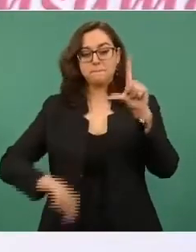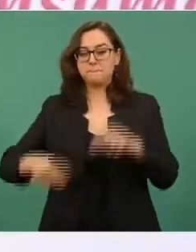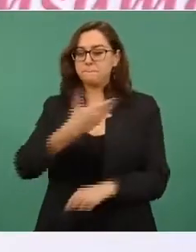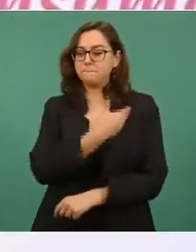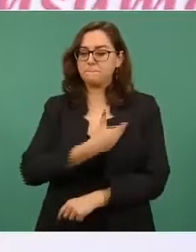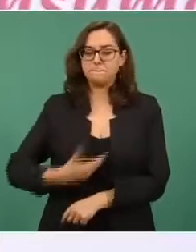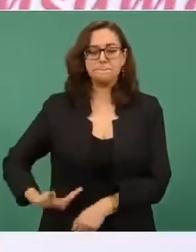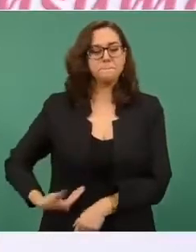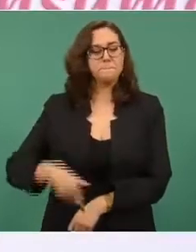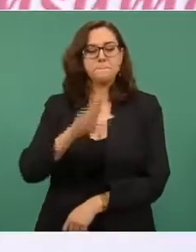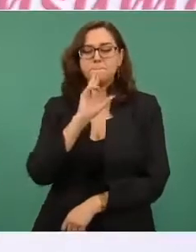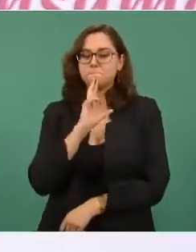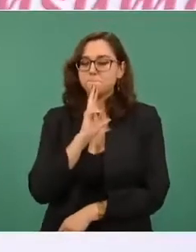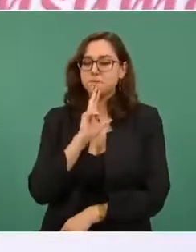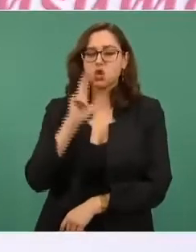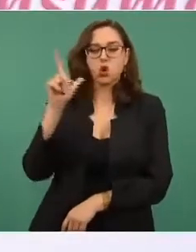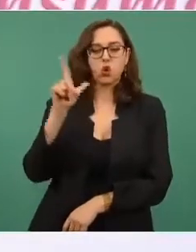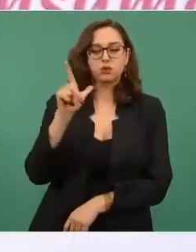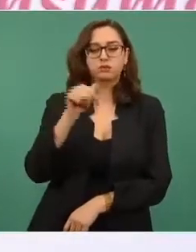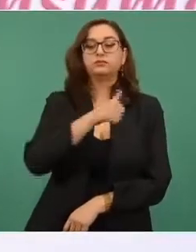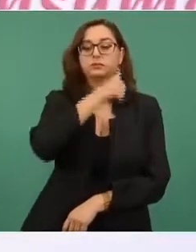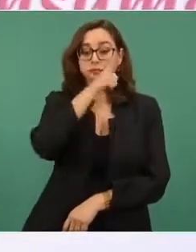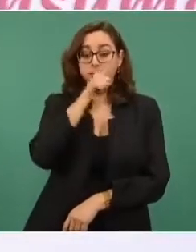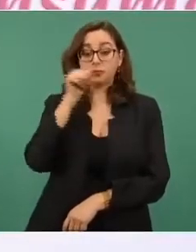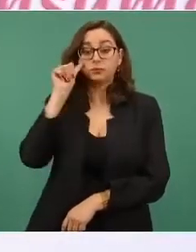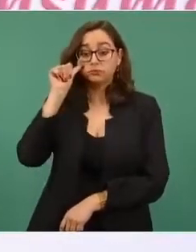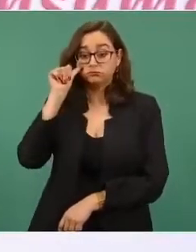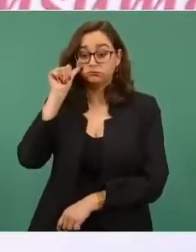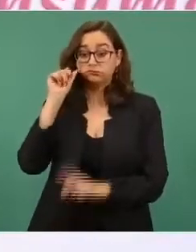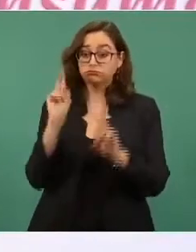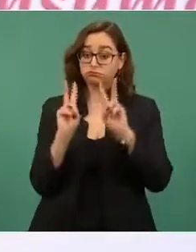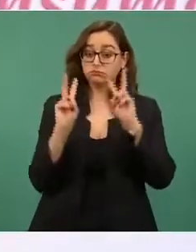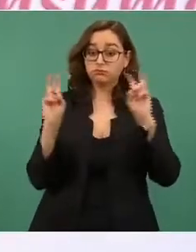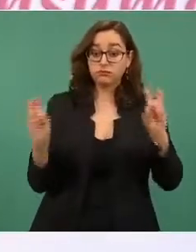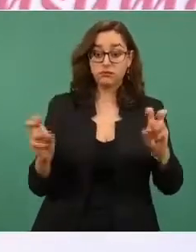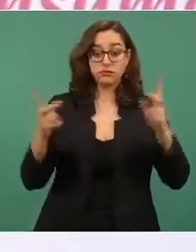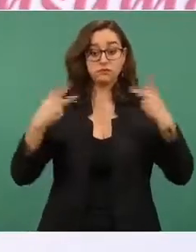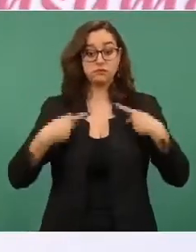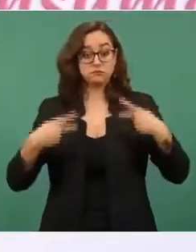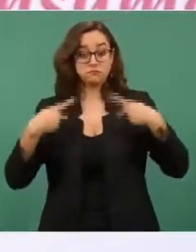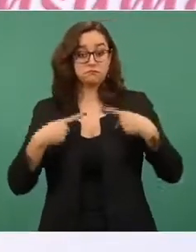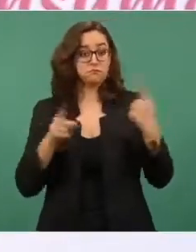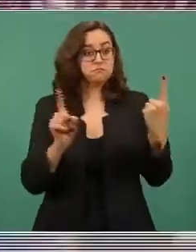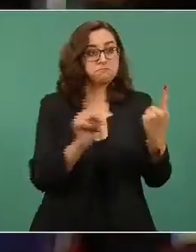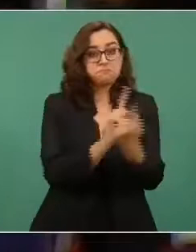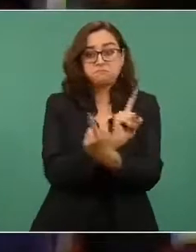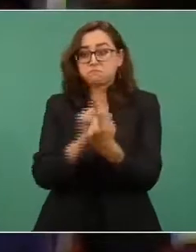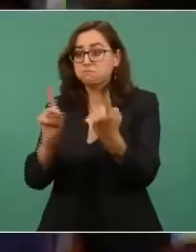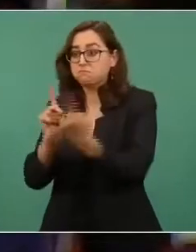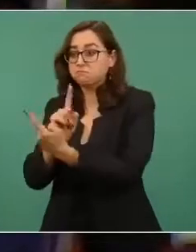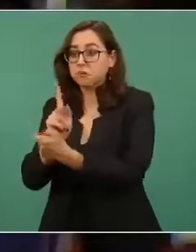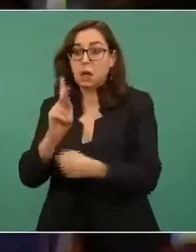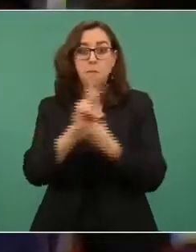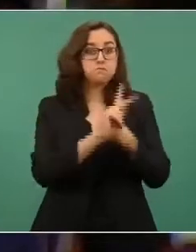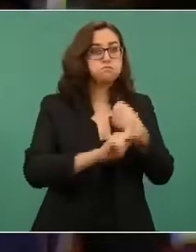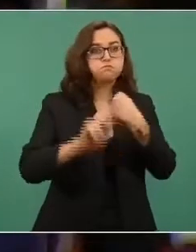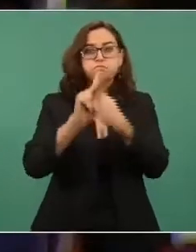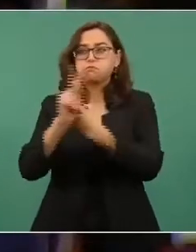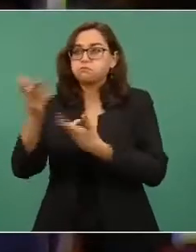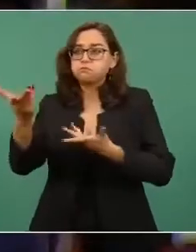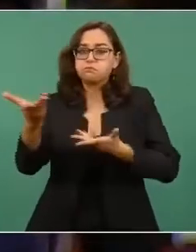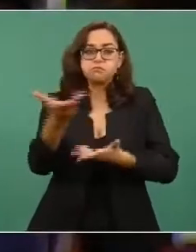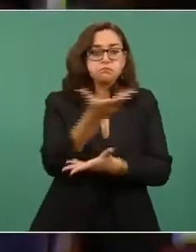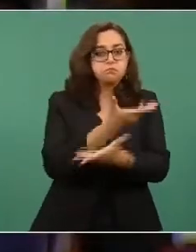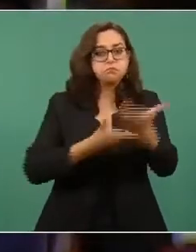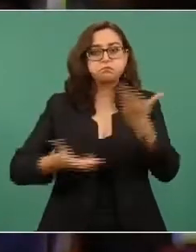según la cual entre los individuos como entre las naciones el respeto